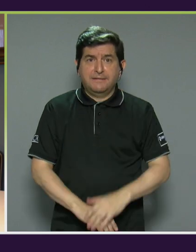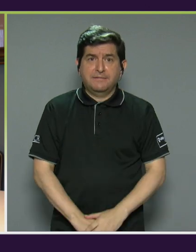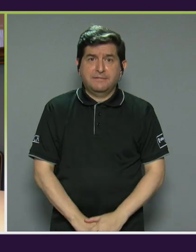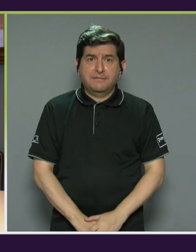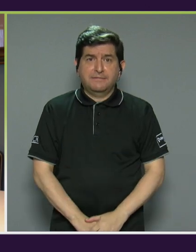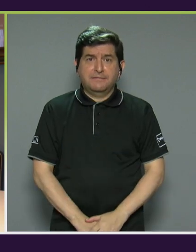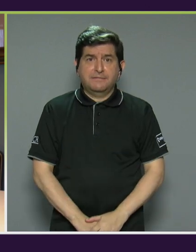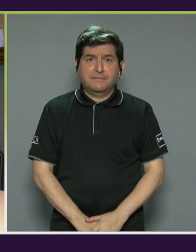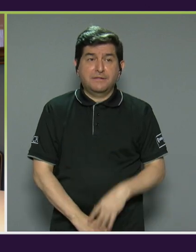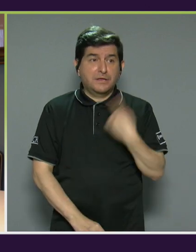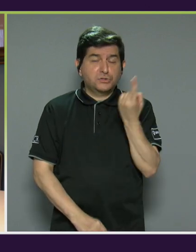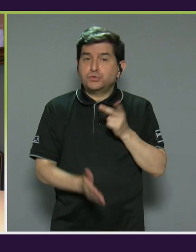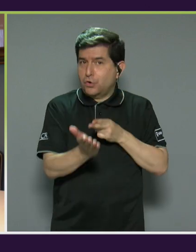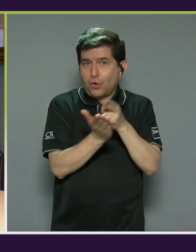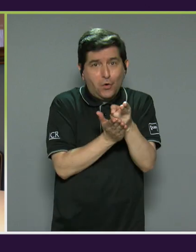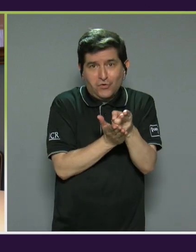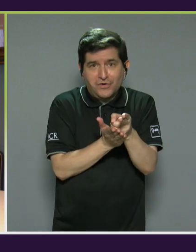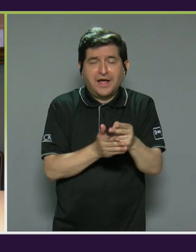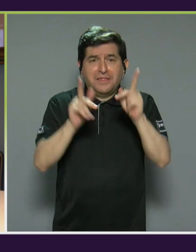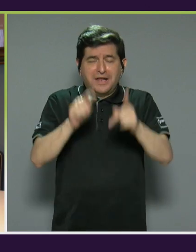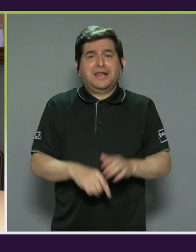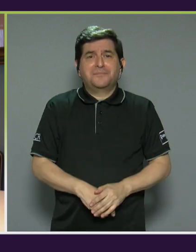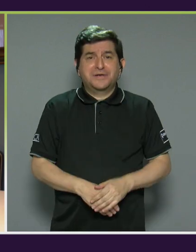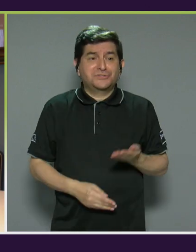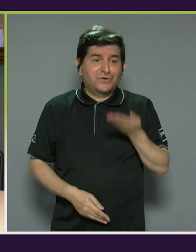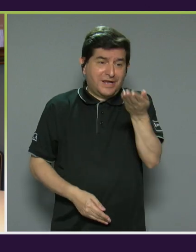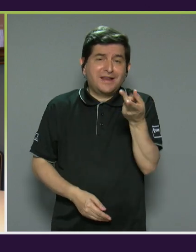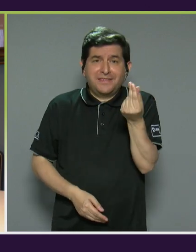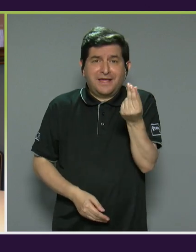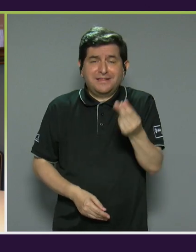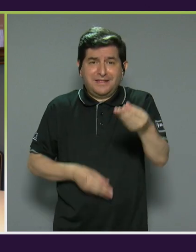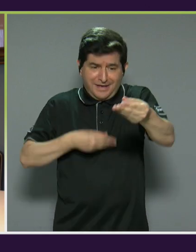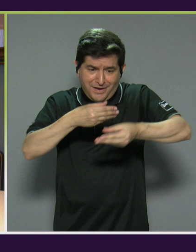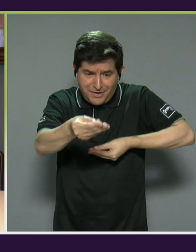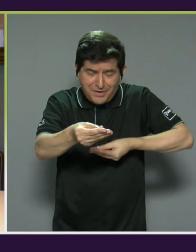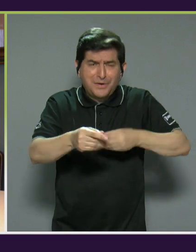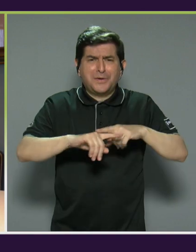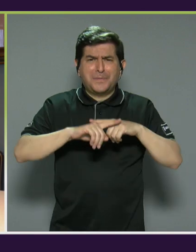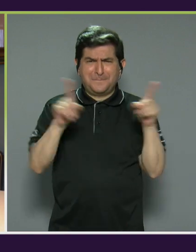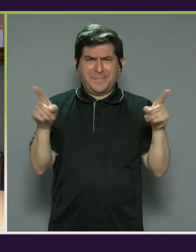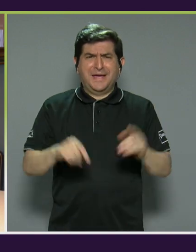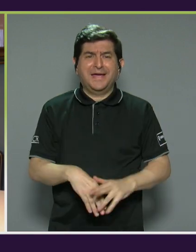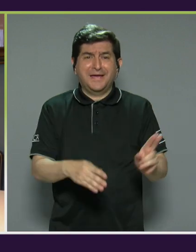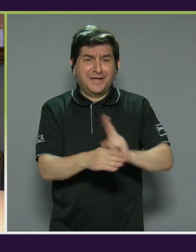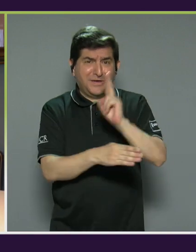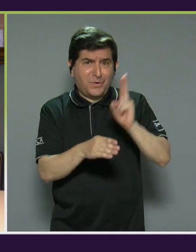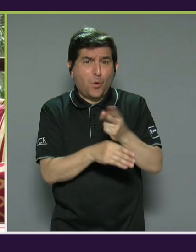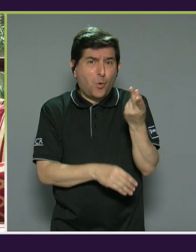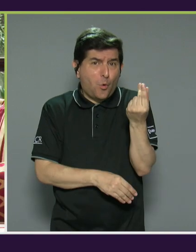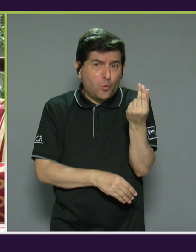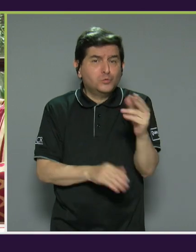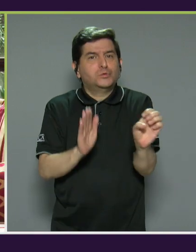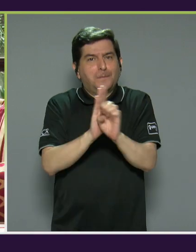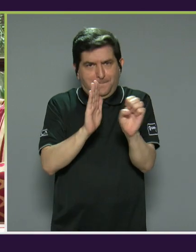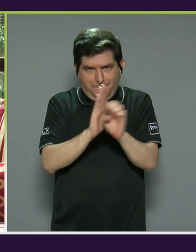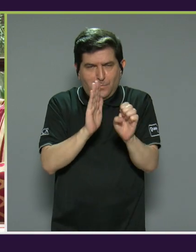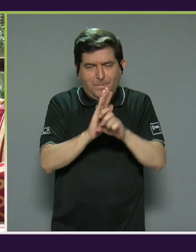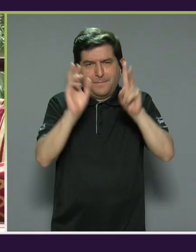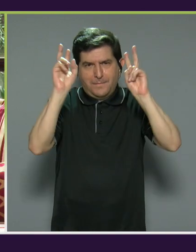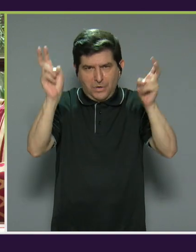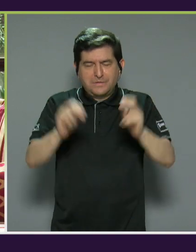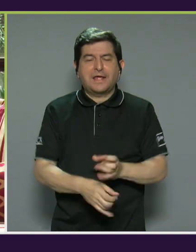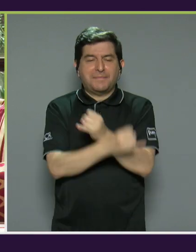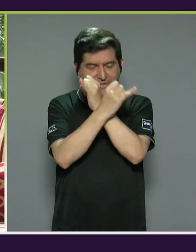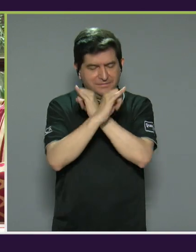solo si es honesto le da el vuelto que corresponde, pero ese, el uso del dinero, por ejemplo, que es un tema de